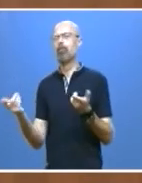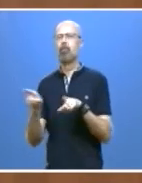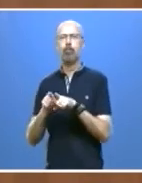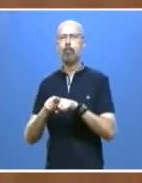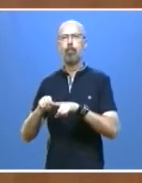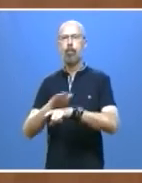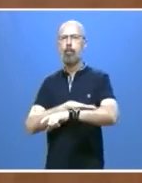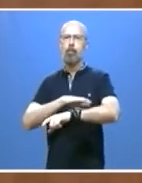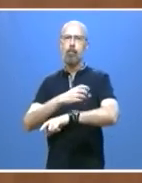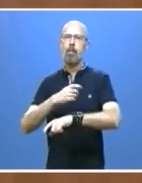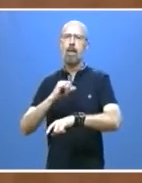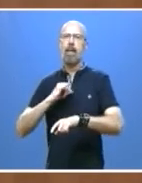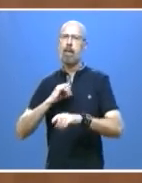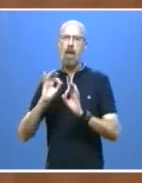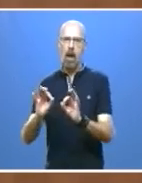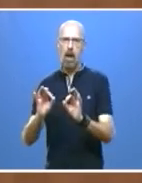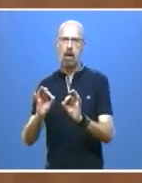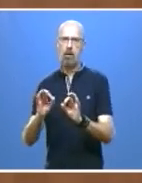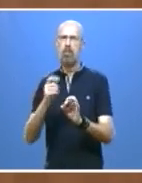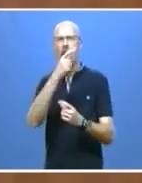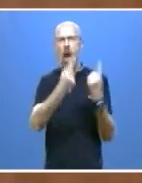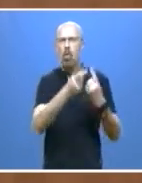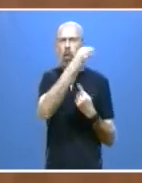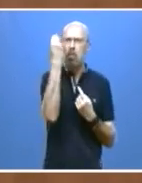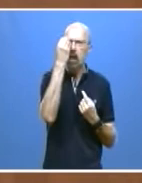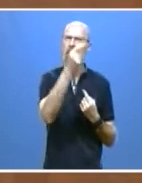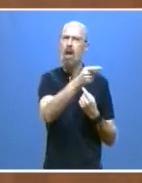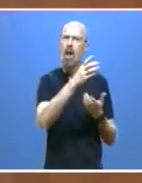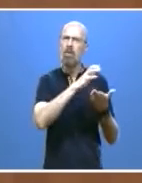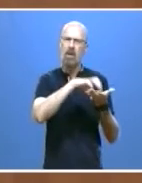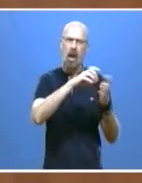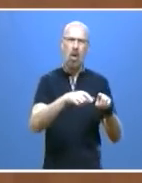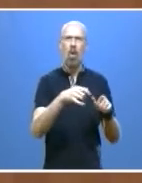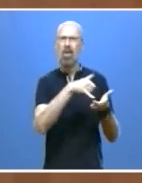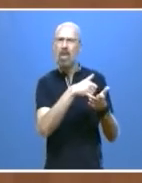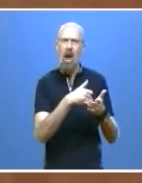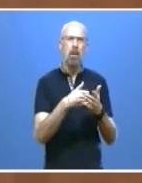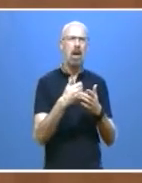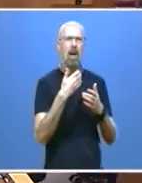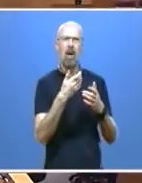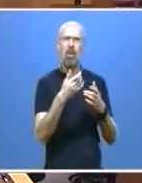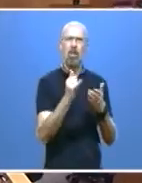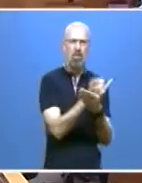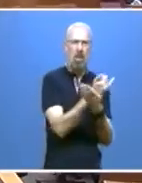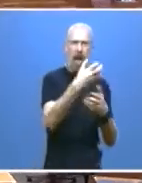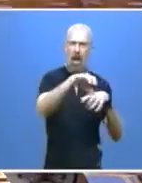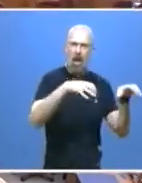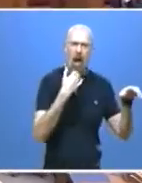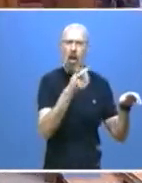débil, dividida o simplemente dicen que no existe, la nación española se ha mostrado fuerte y